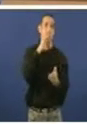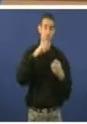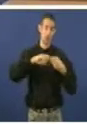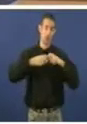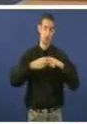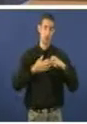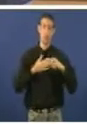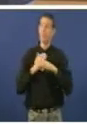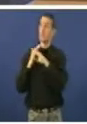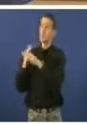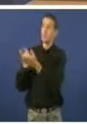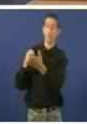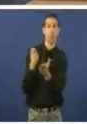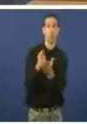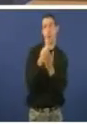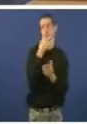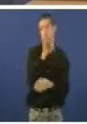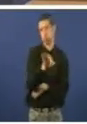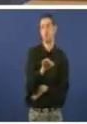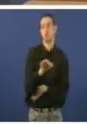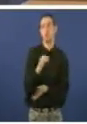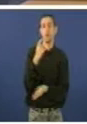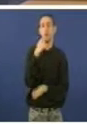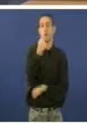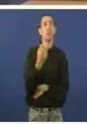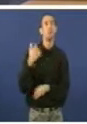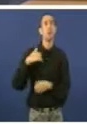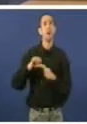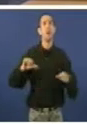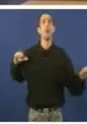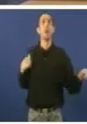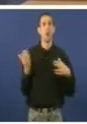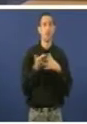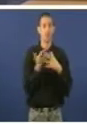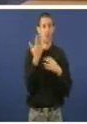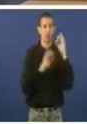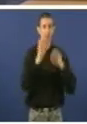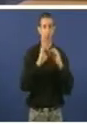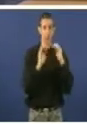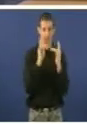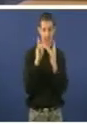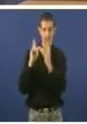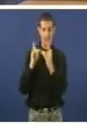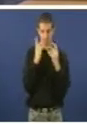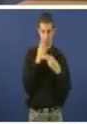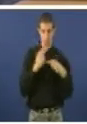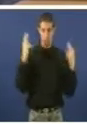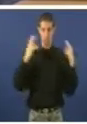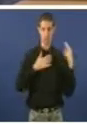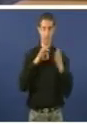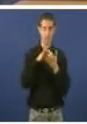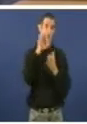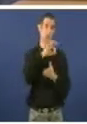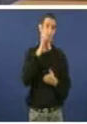as pagan. Señoría, estamos facendo, xa lle digo, a metade das camas públicas do Servicio Galego de Saúde